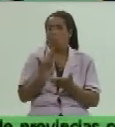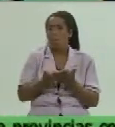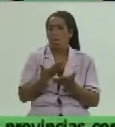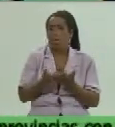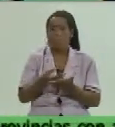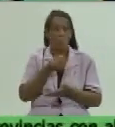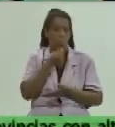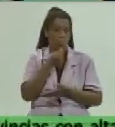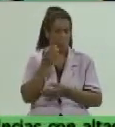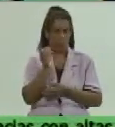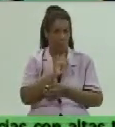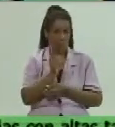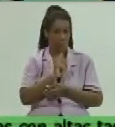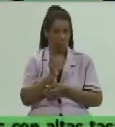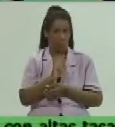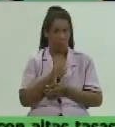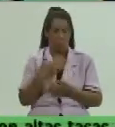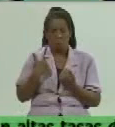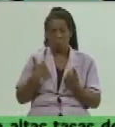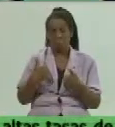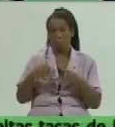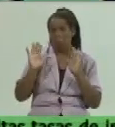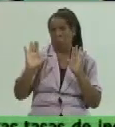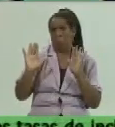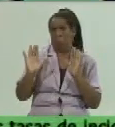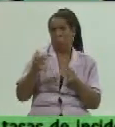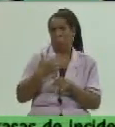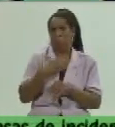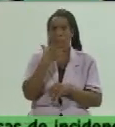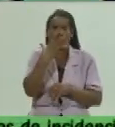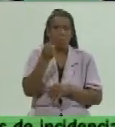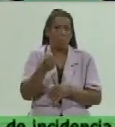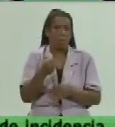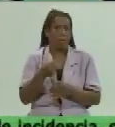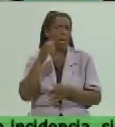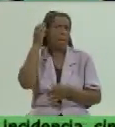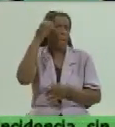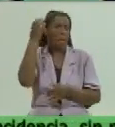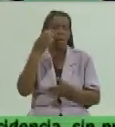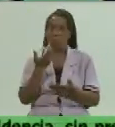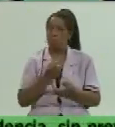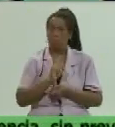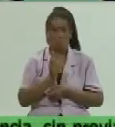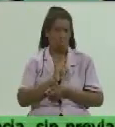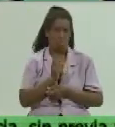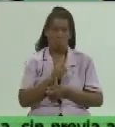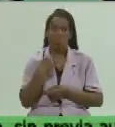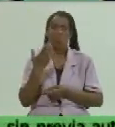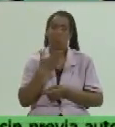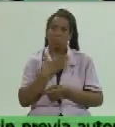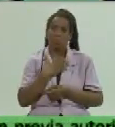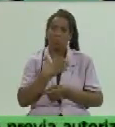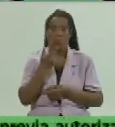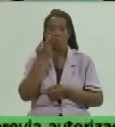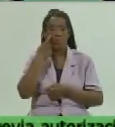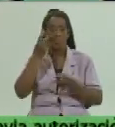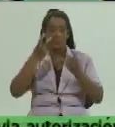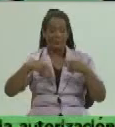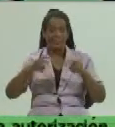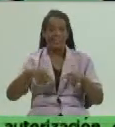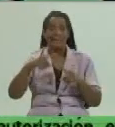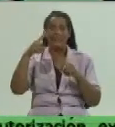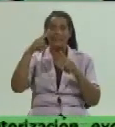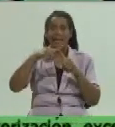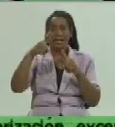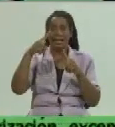o por satisfacer criterios. Tenemos que dirigirlo por estudios técnicos y